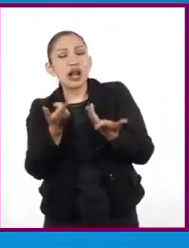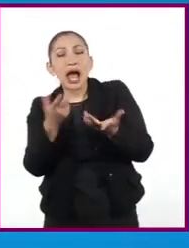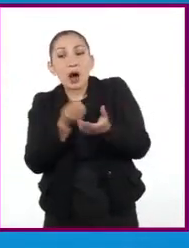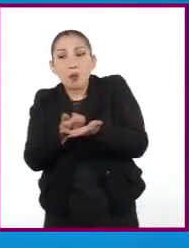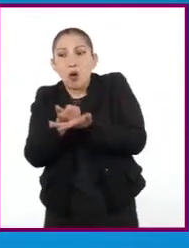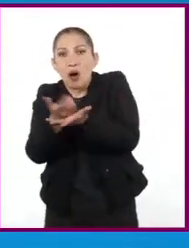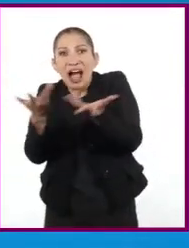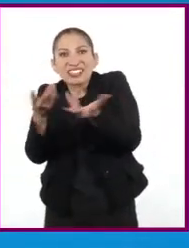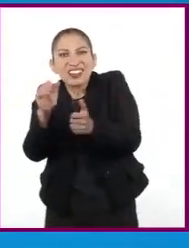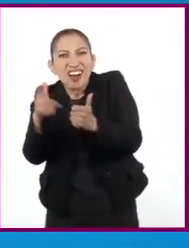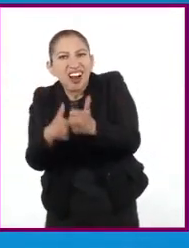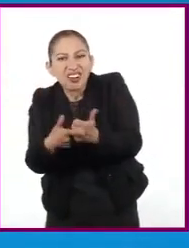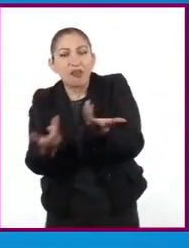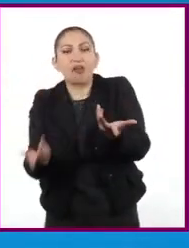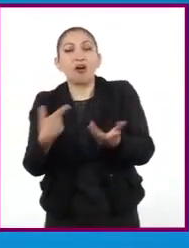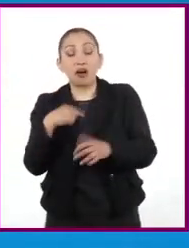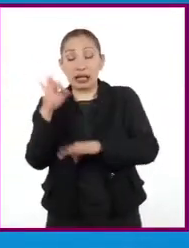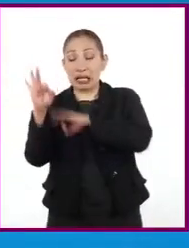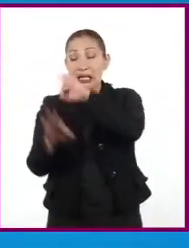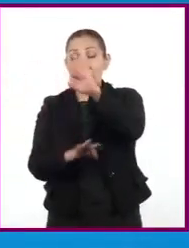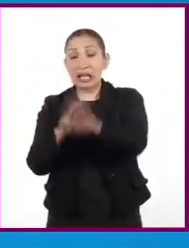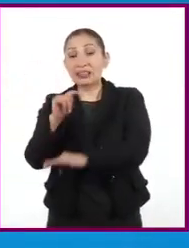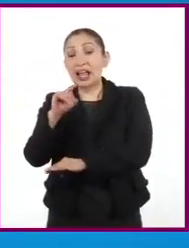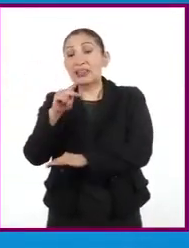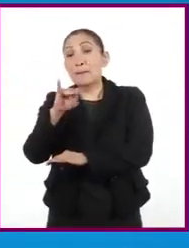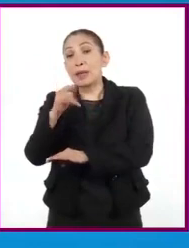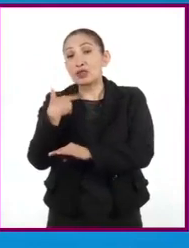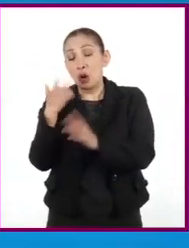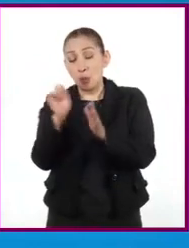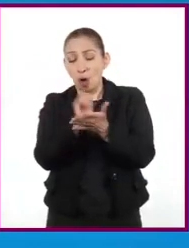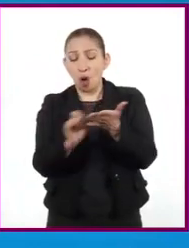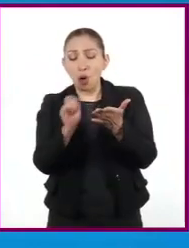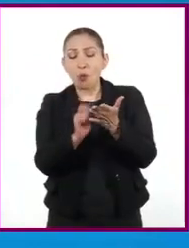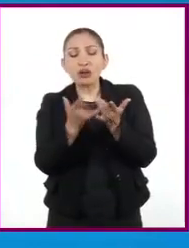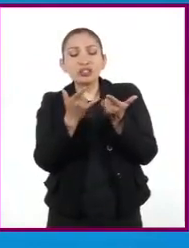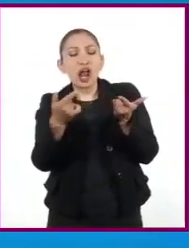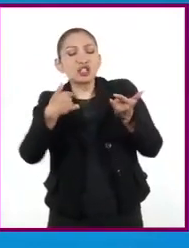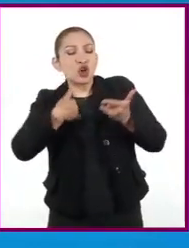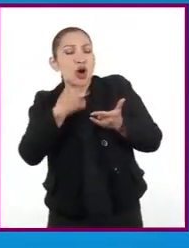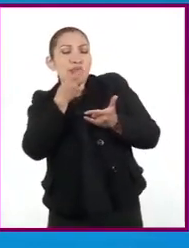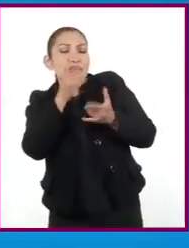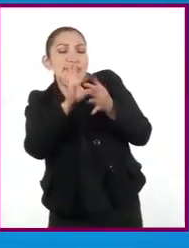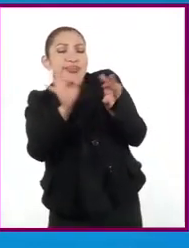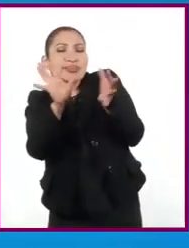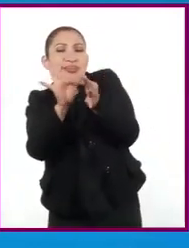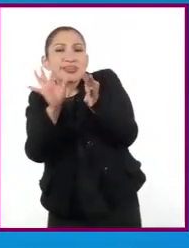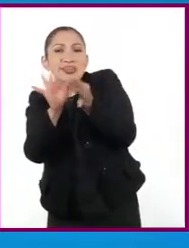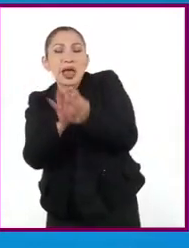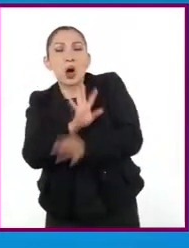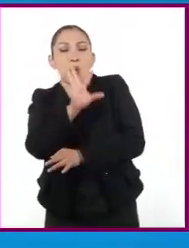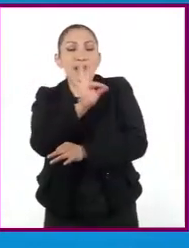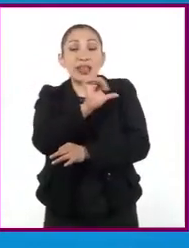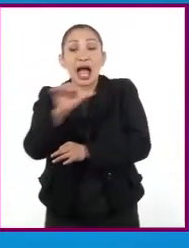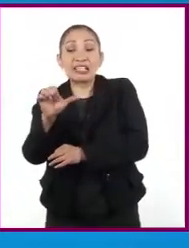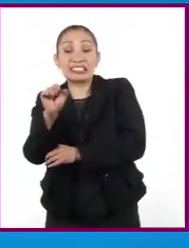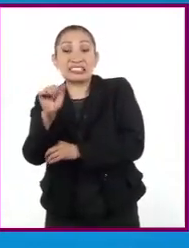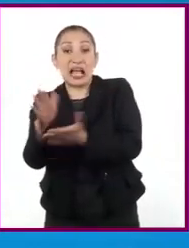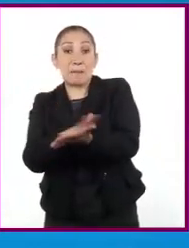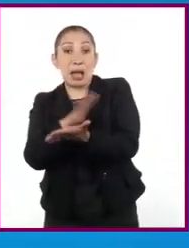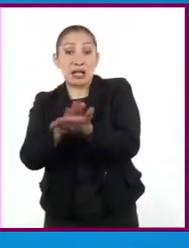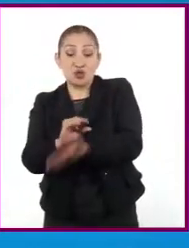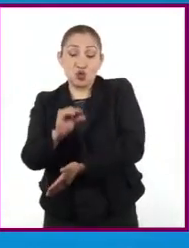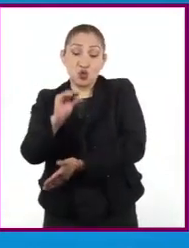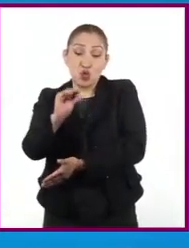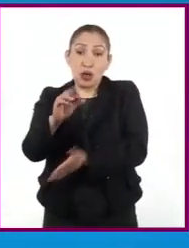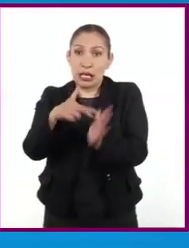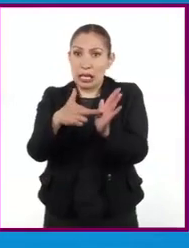historia. El tratamiento es la redacción del relato como si fuese una novela o un cuento. Puede tener entre 40 y 60 páginas